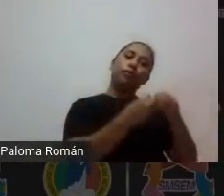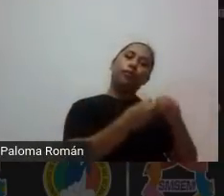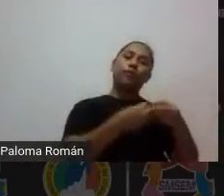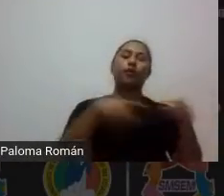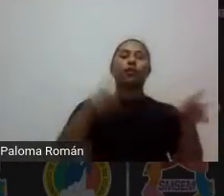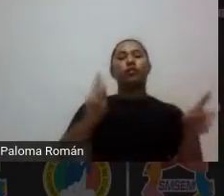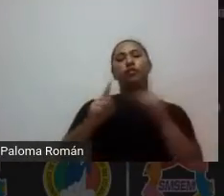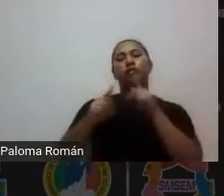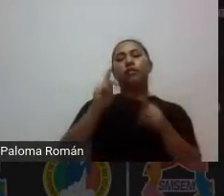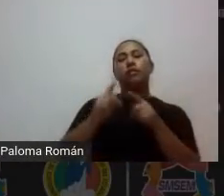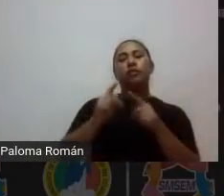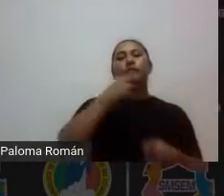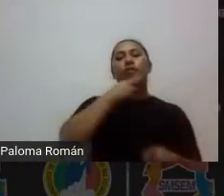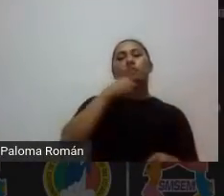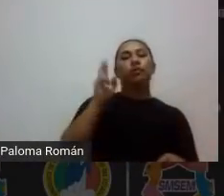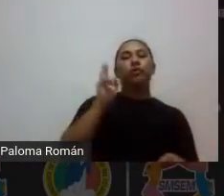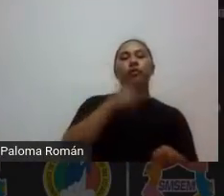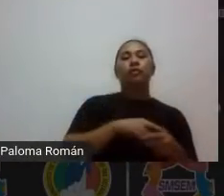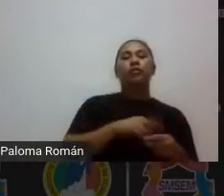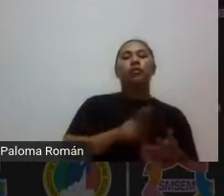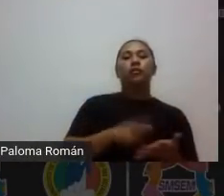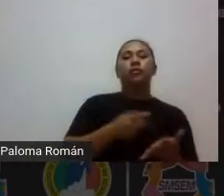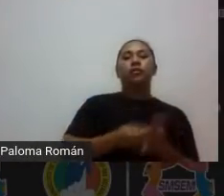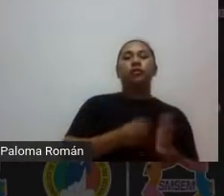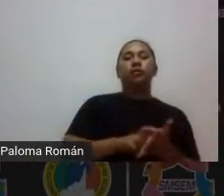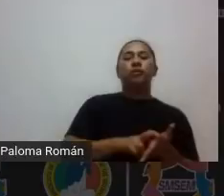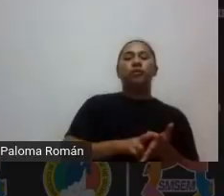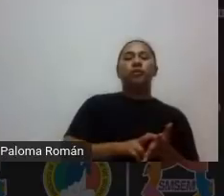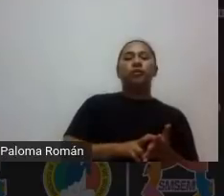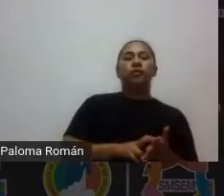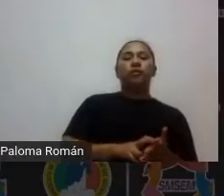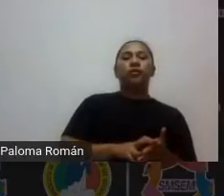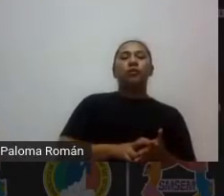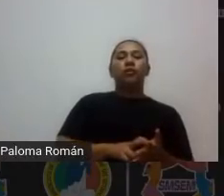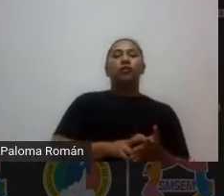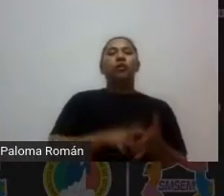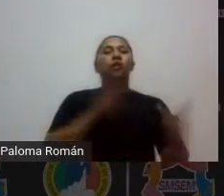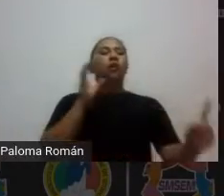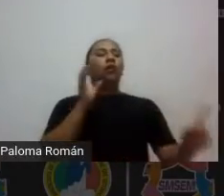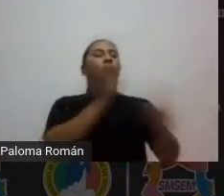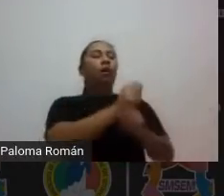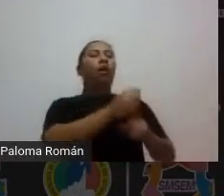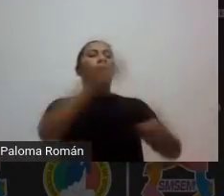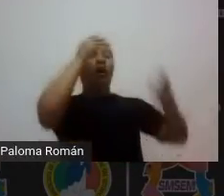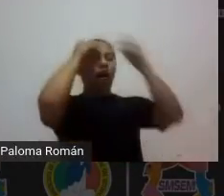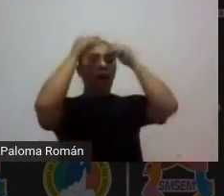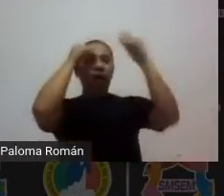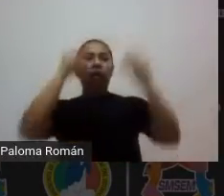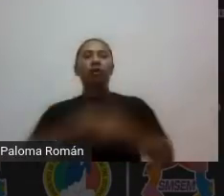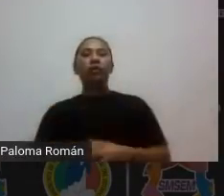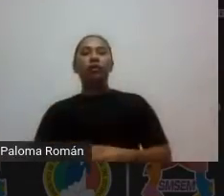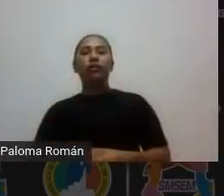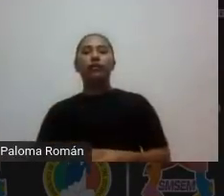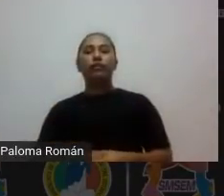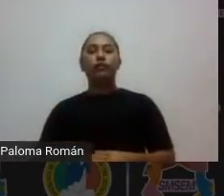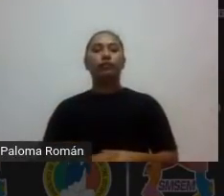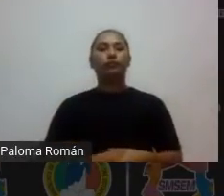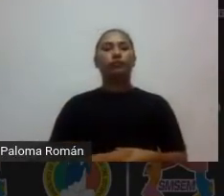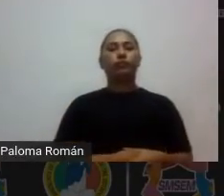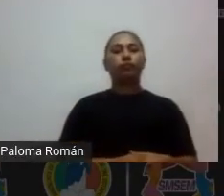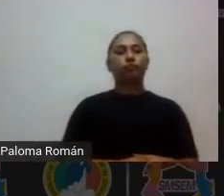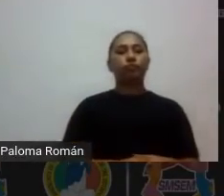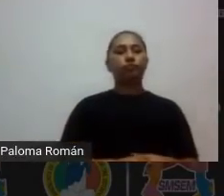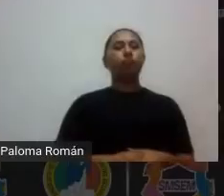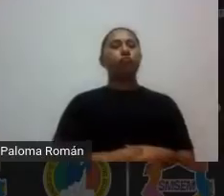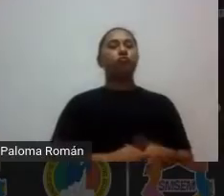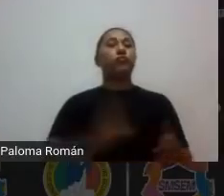de calidad pues nadie te va a declarar competencia lograda sí no vamos a estar maquillando la